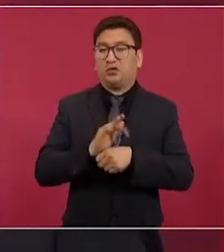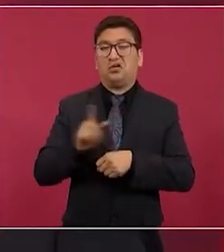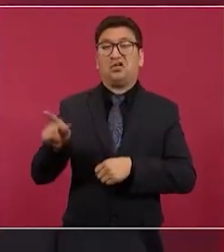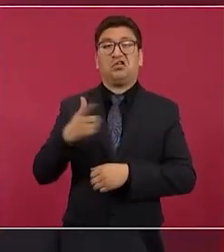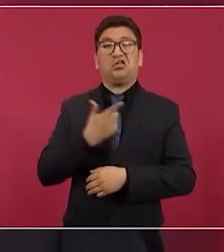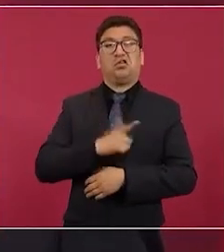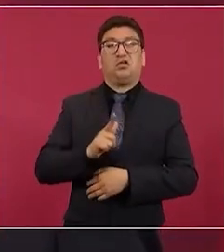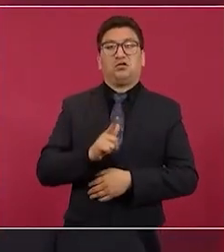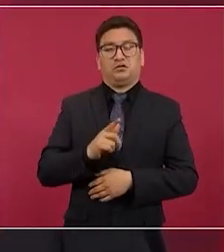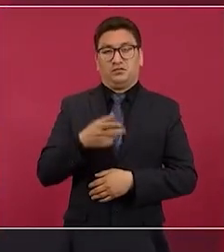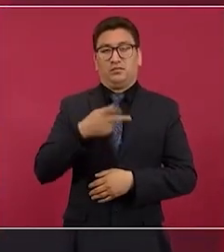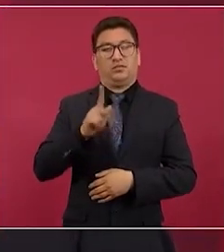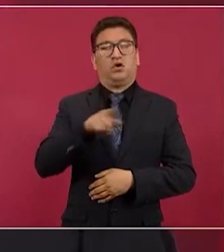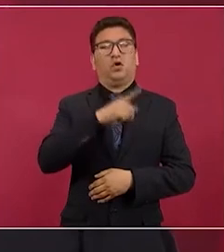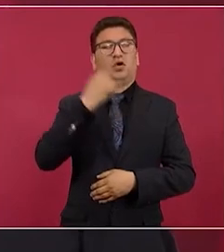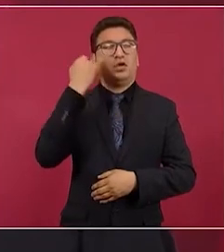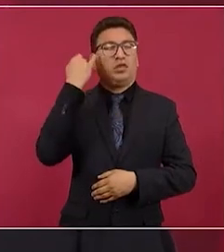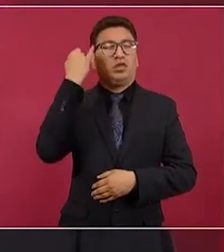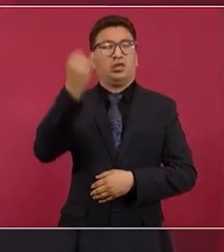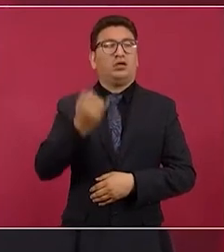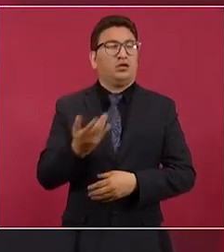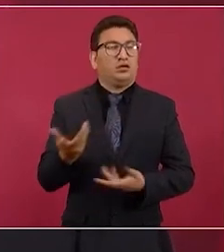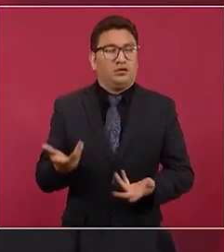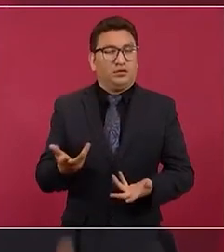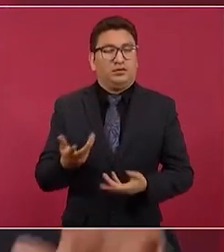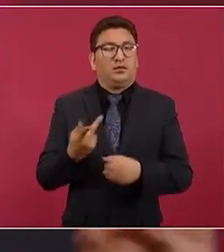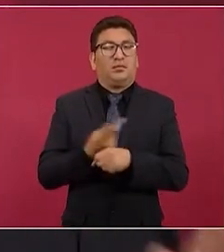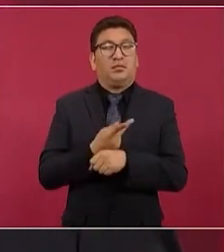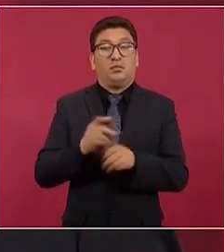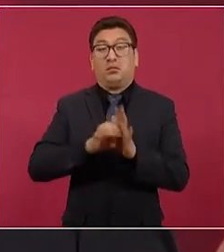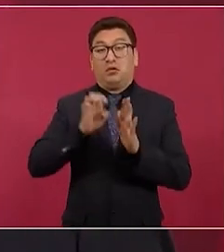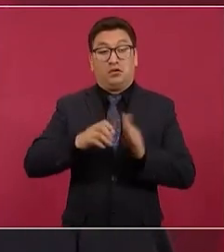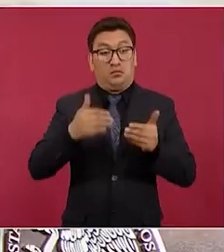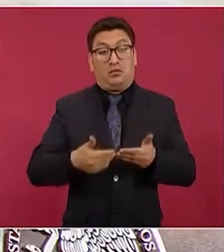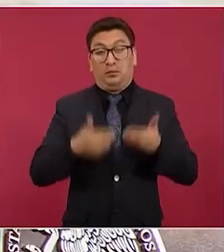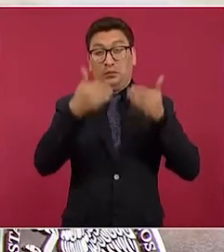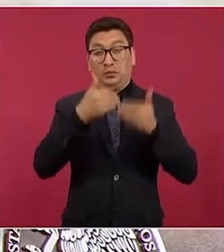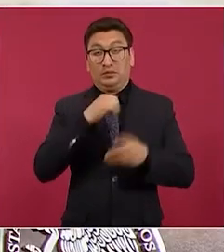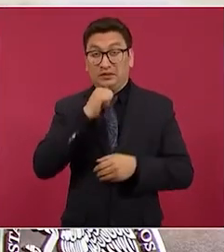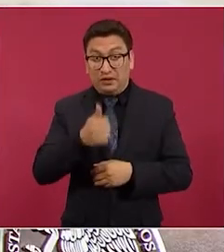pero imagínense si no ponemos la valla.